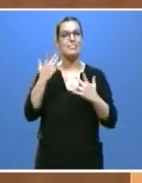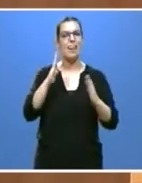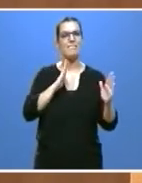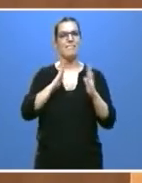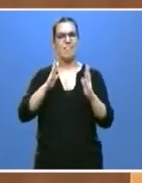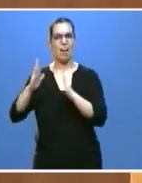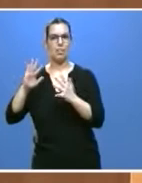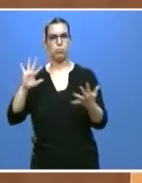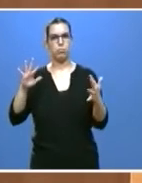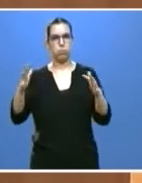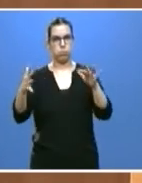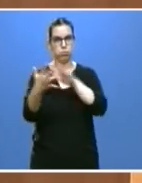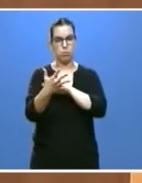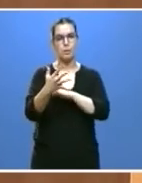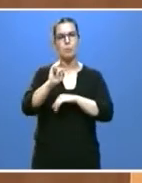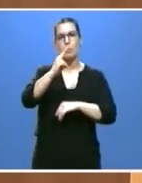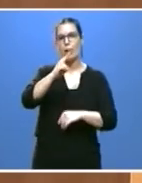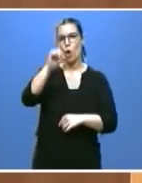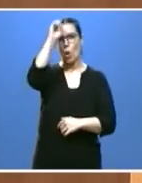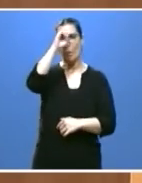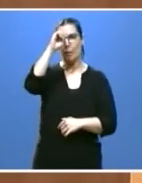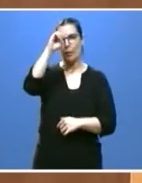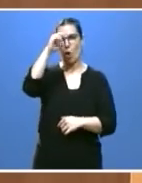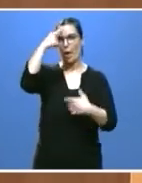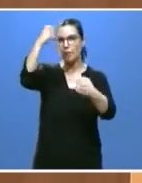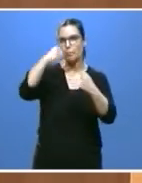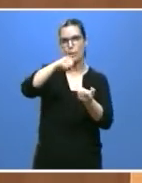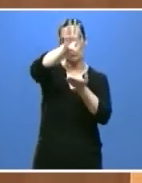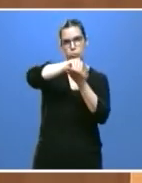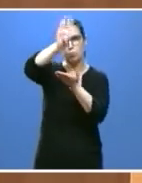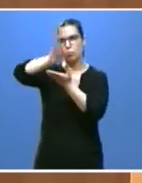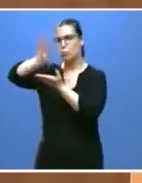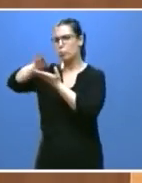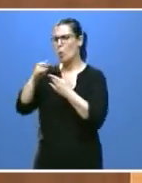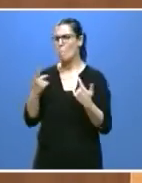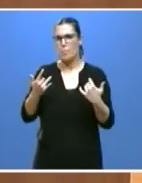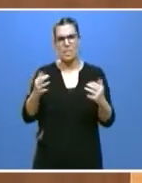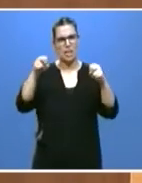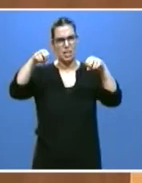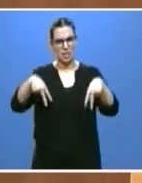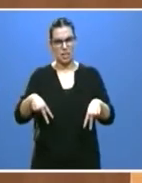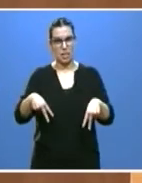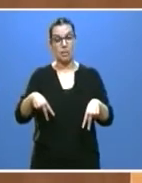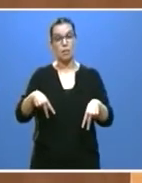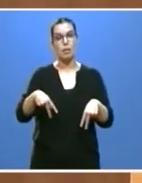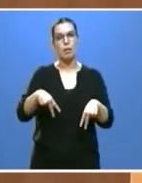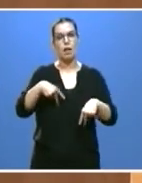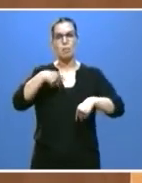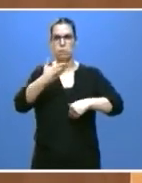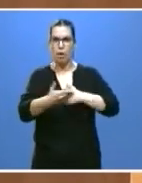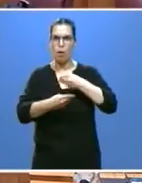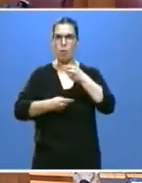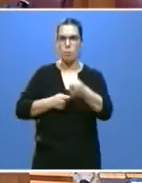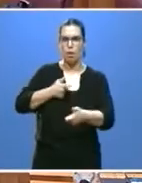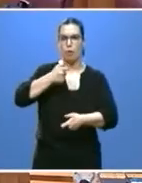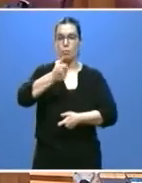Desde la opinión de los expertos y sin prisas innecesarias, algo que la mayoría de los castellanos y leoneses